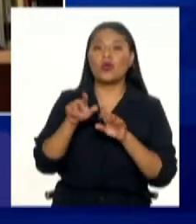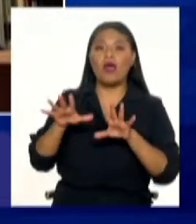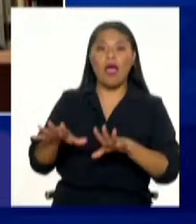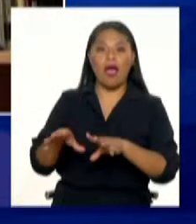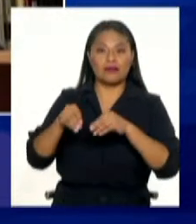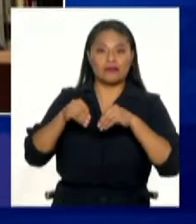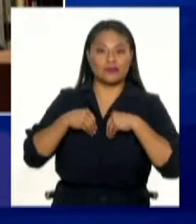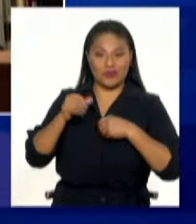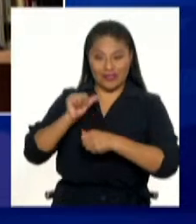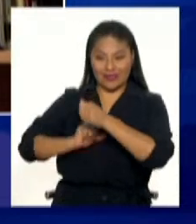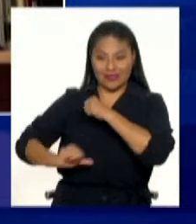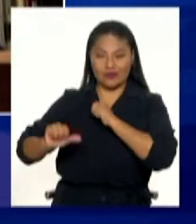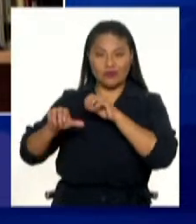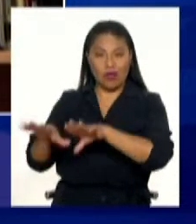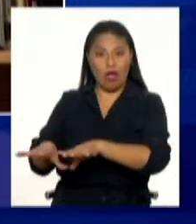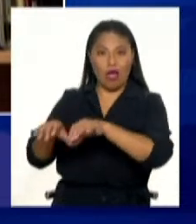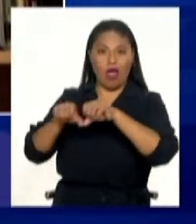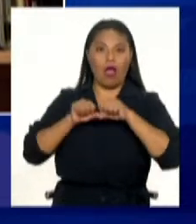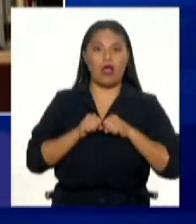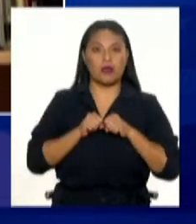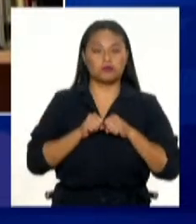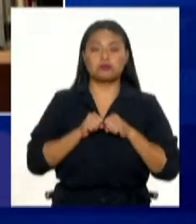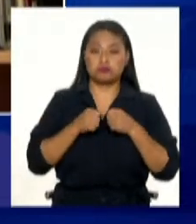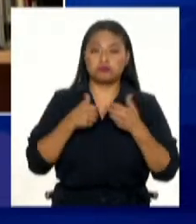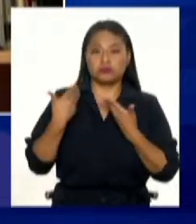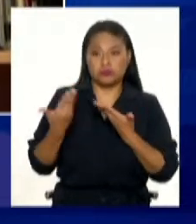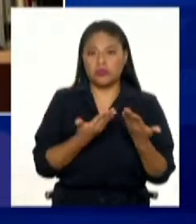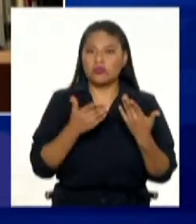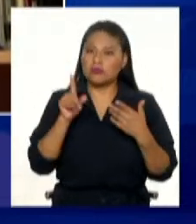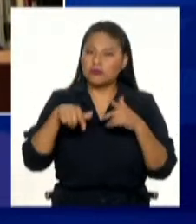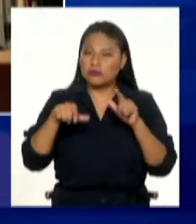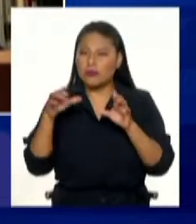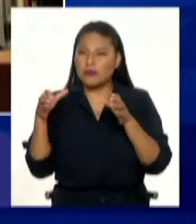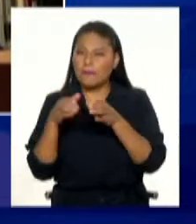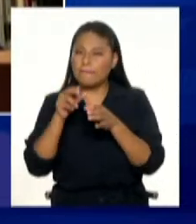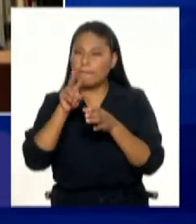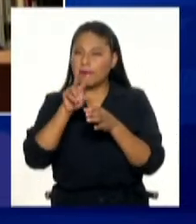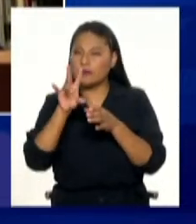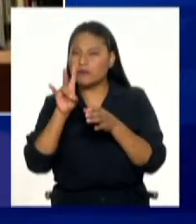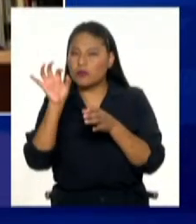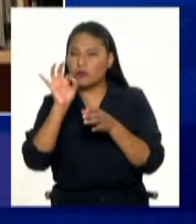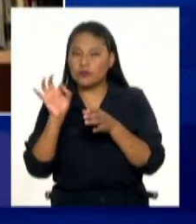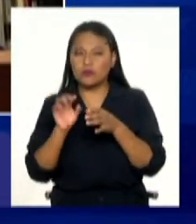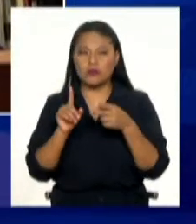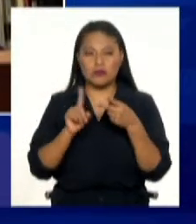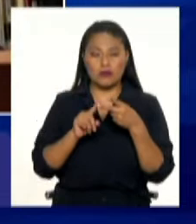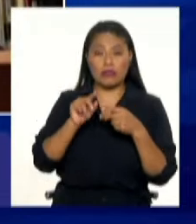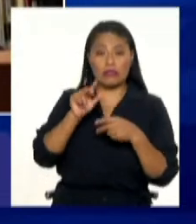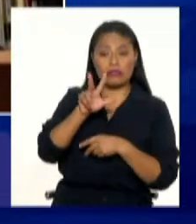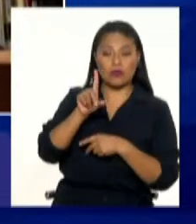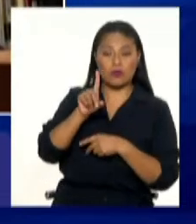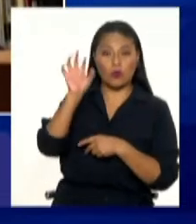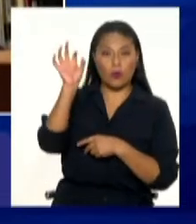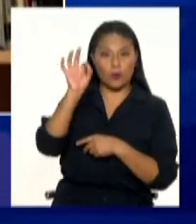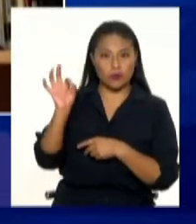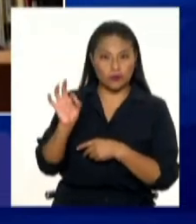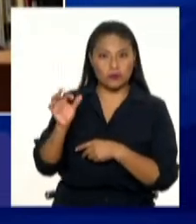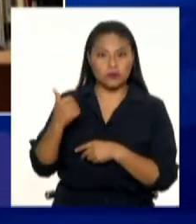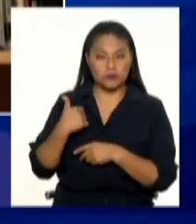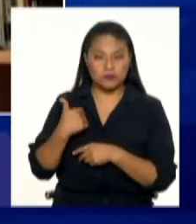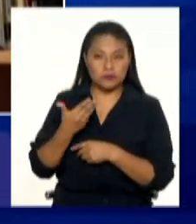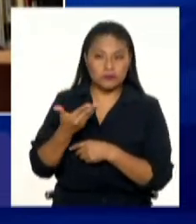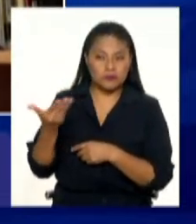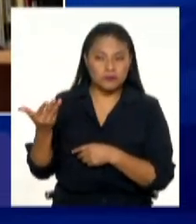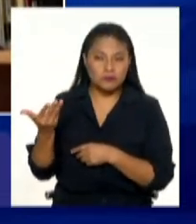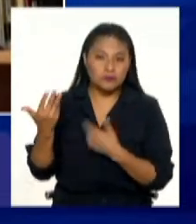hijos, pues la cifra es parecida. La cifra es 31% los